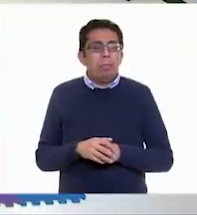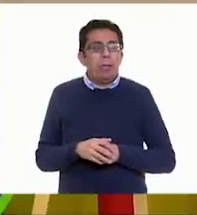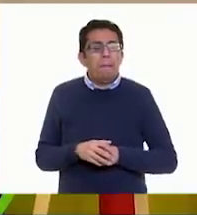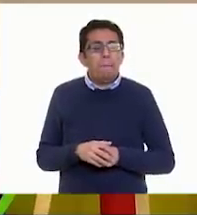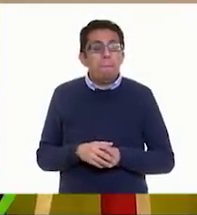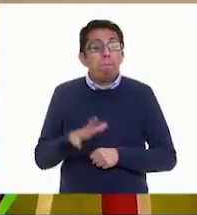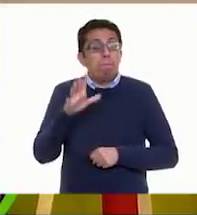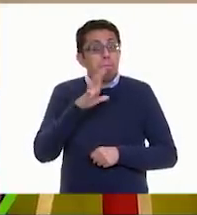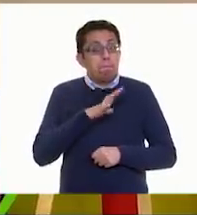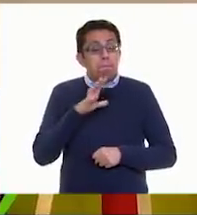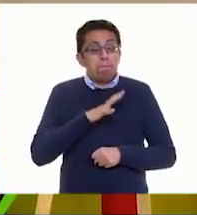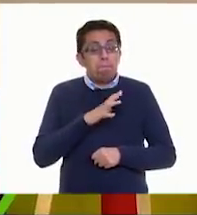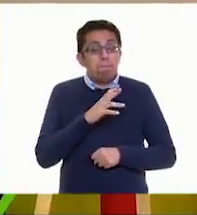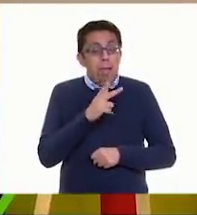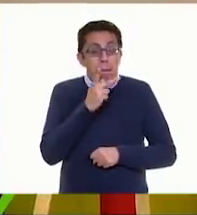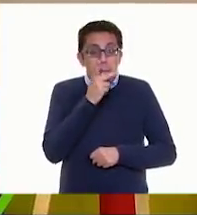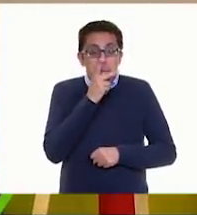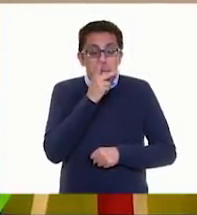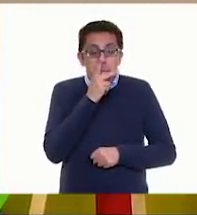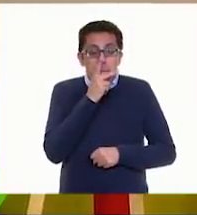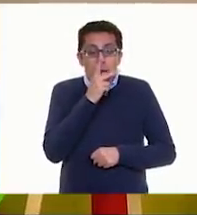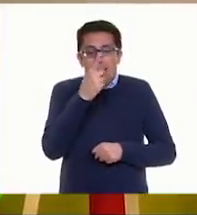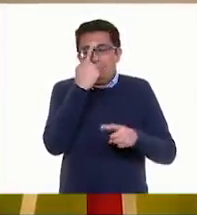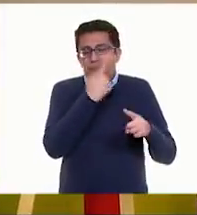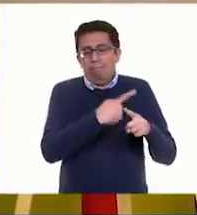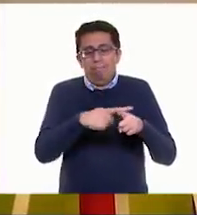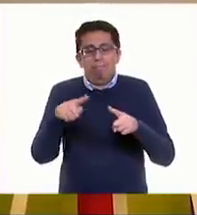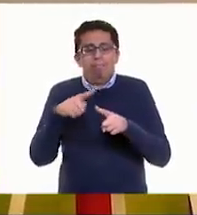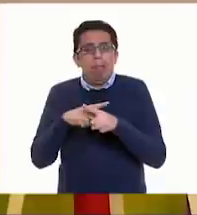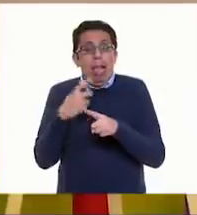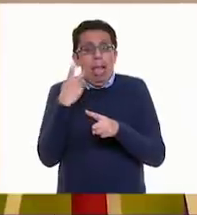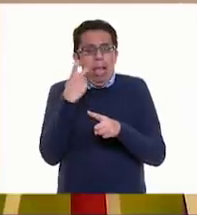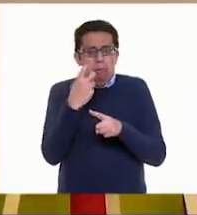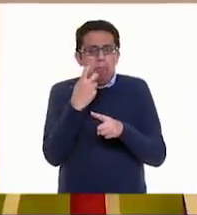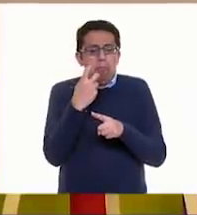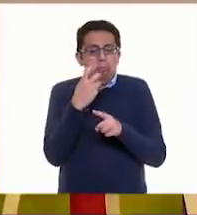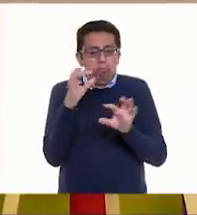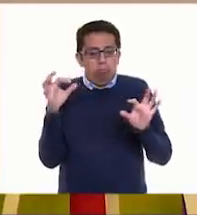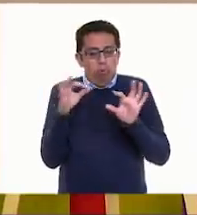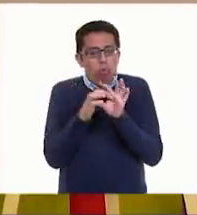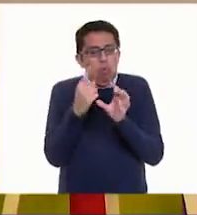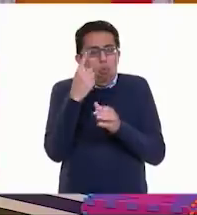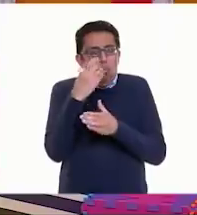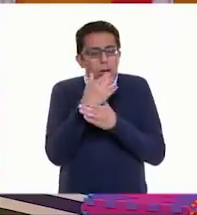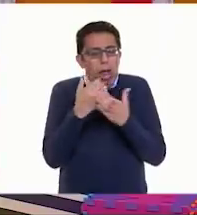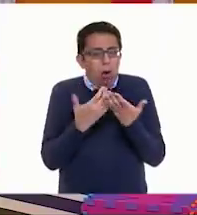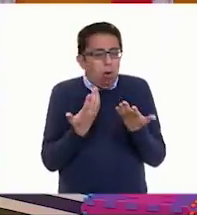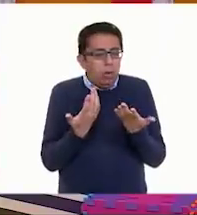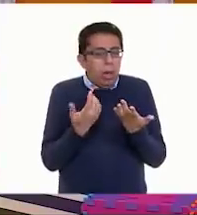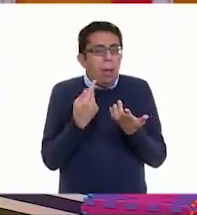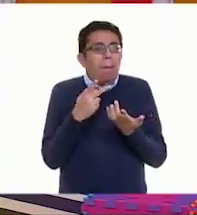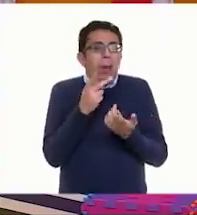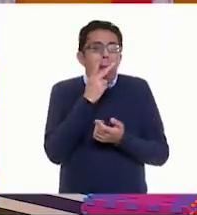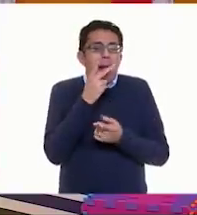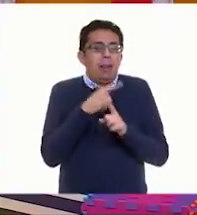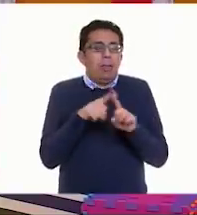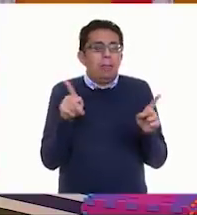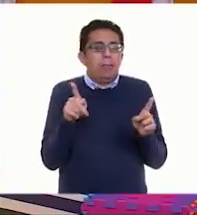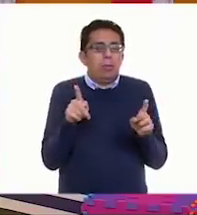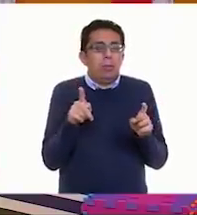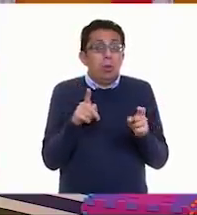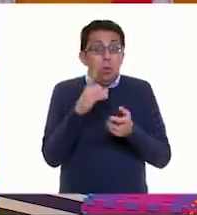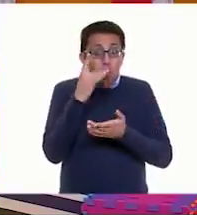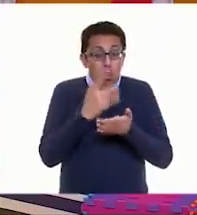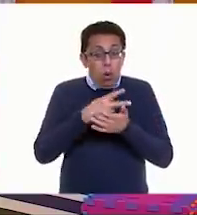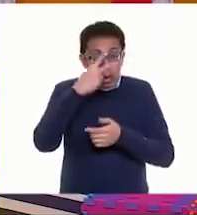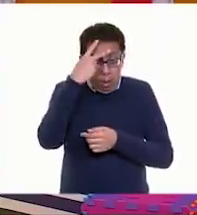Son muchas palabras y muchas se refieren a la misma cosa, pero son diferentes. Y si escuchaste bien que no solamente es en nuestro